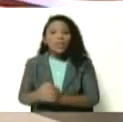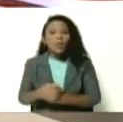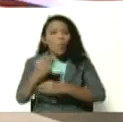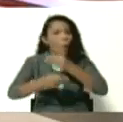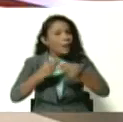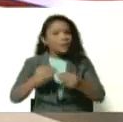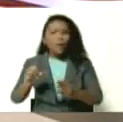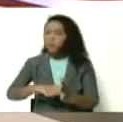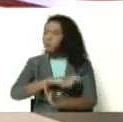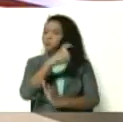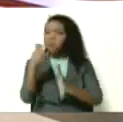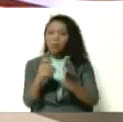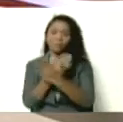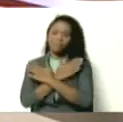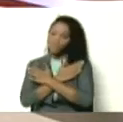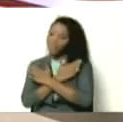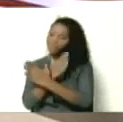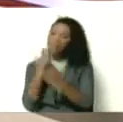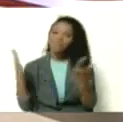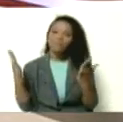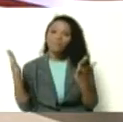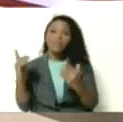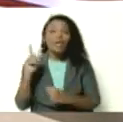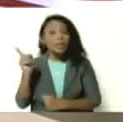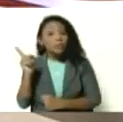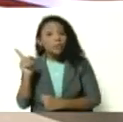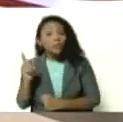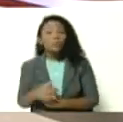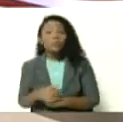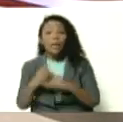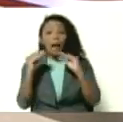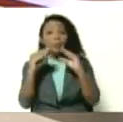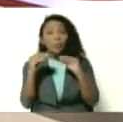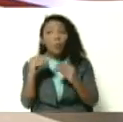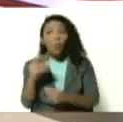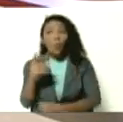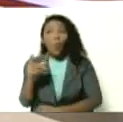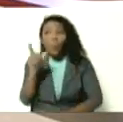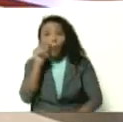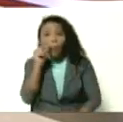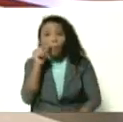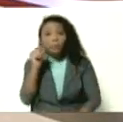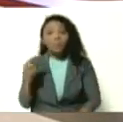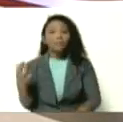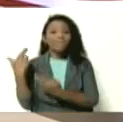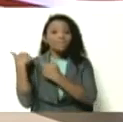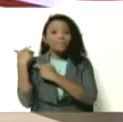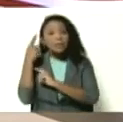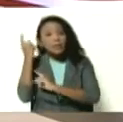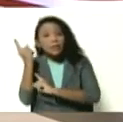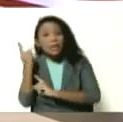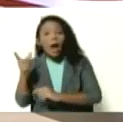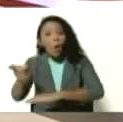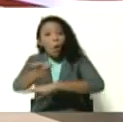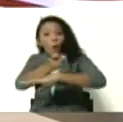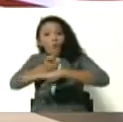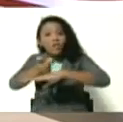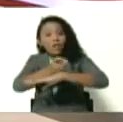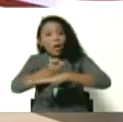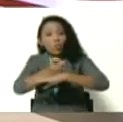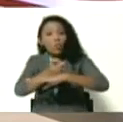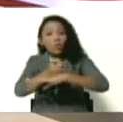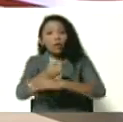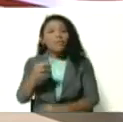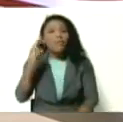con total solidaridad. Y así como hablamos con el cónsul, Eric Gana, tenemos ahora el hilo telefónico al gobernador Justo Noguera